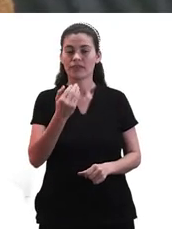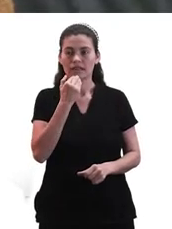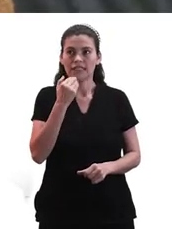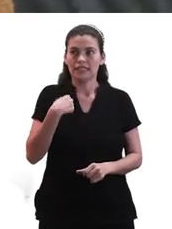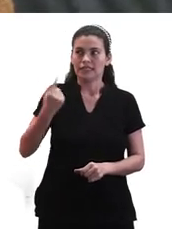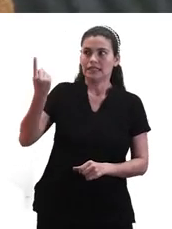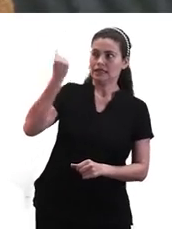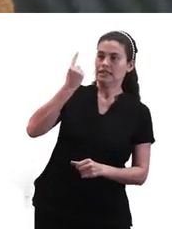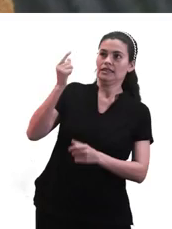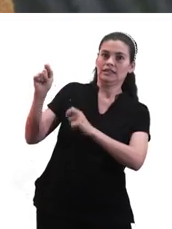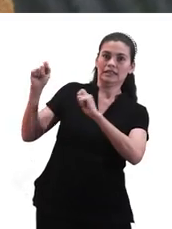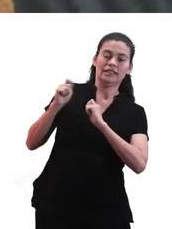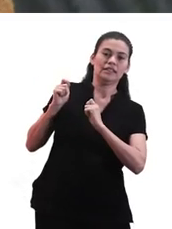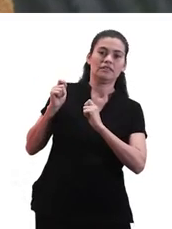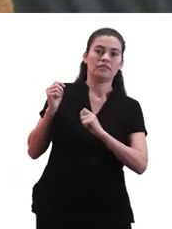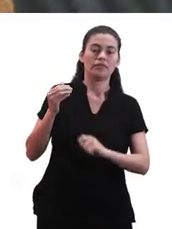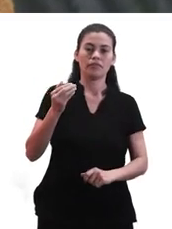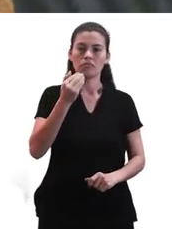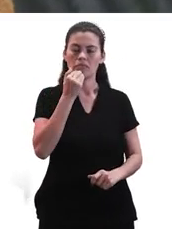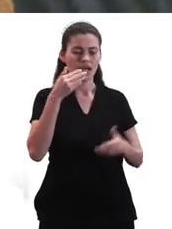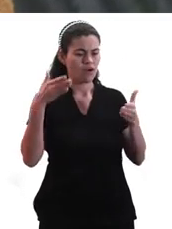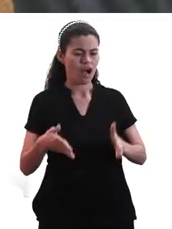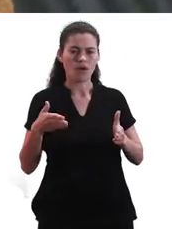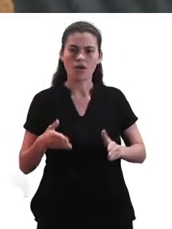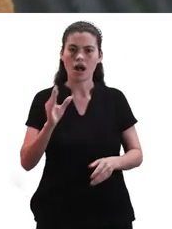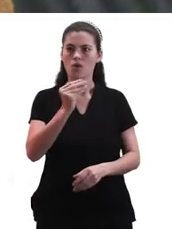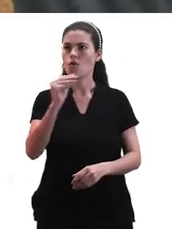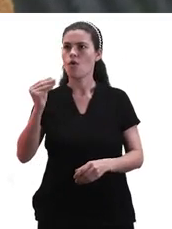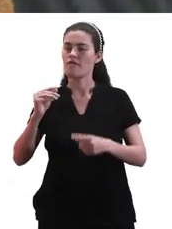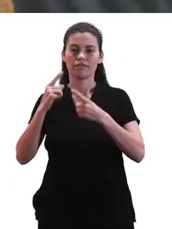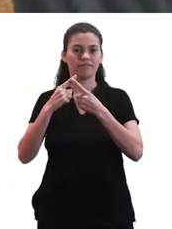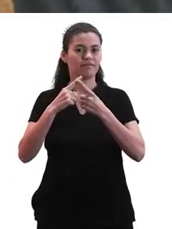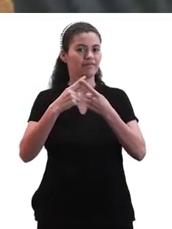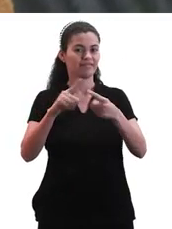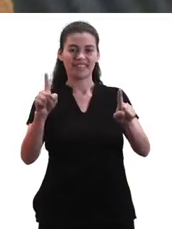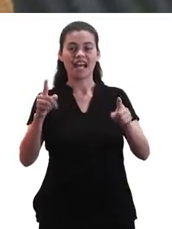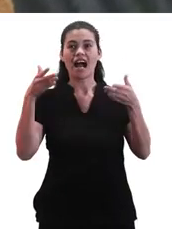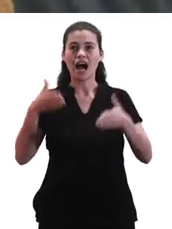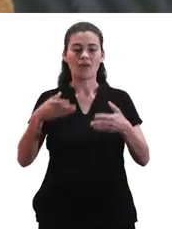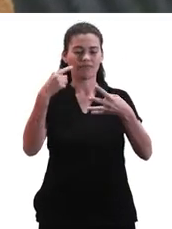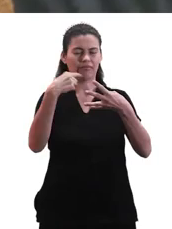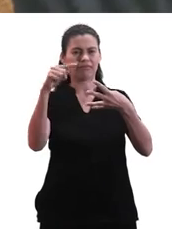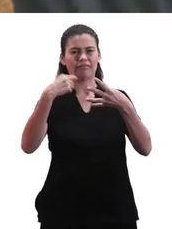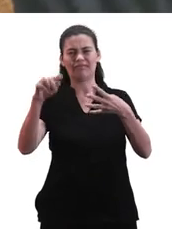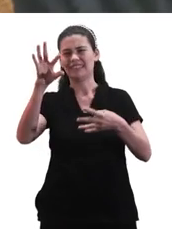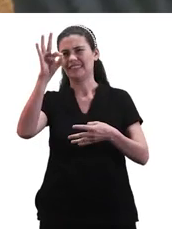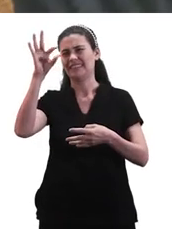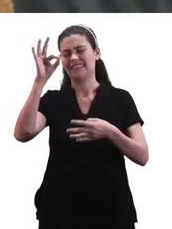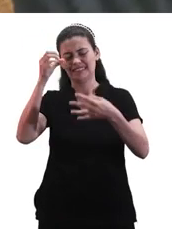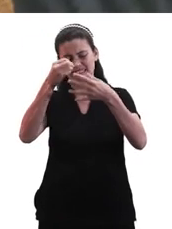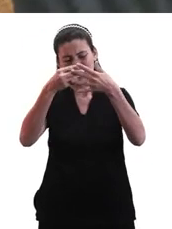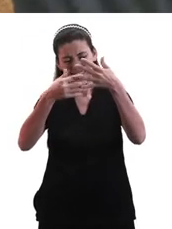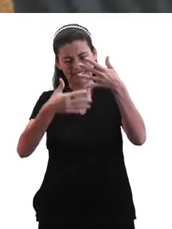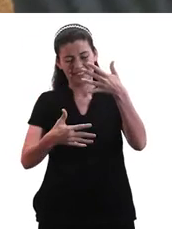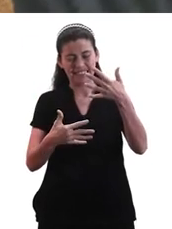terrible porque cada vez, los chicos de hoy son muy diferentes a nuestra generación, ¿verdad? Tienen un montón de opciones, hay otras carreras. O entonces se sienten